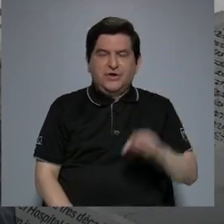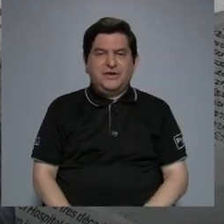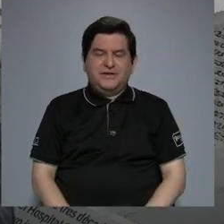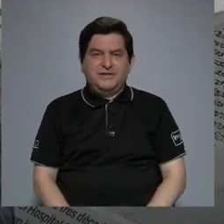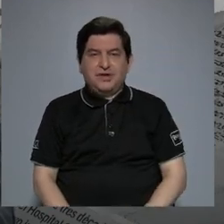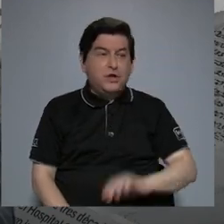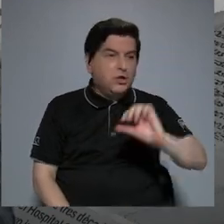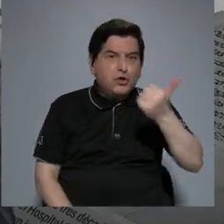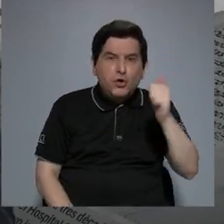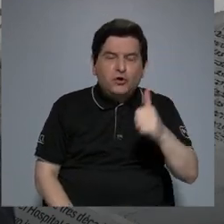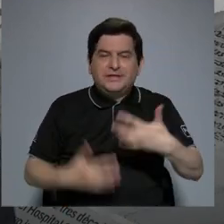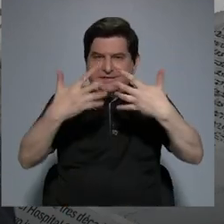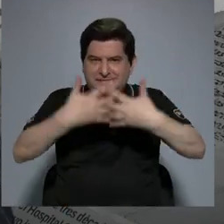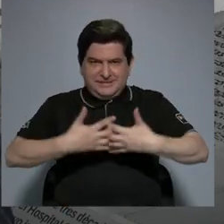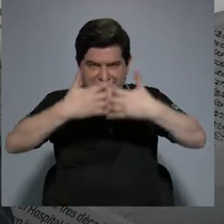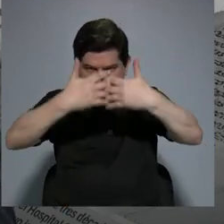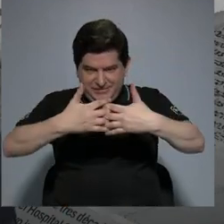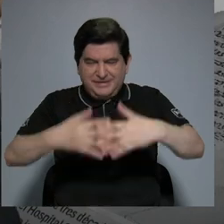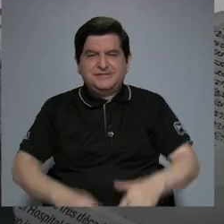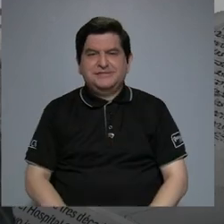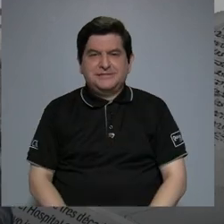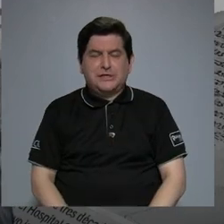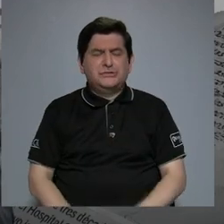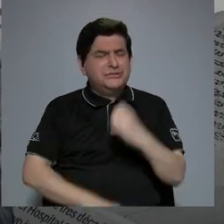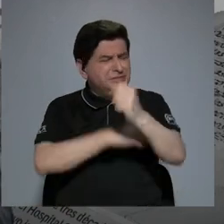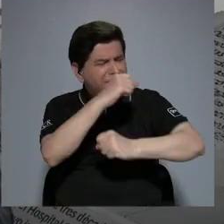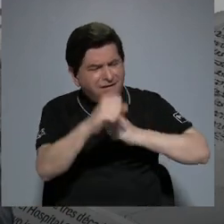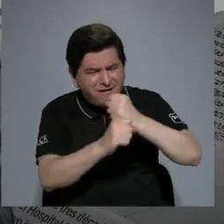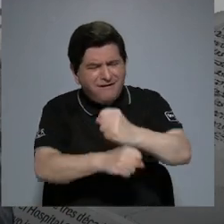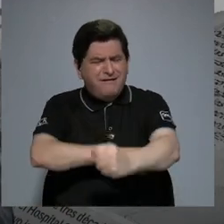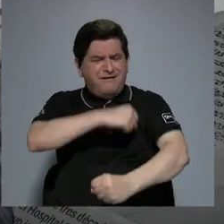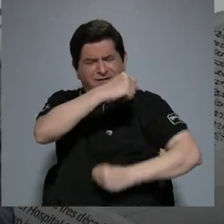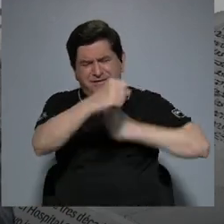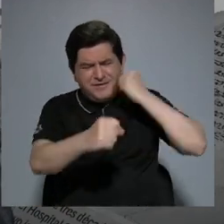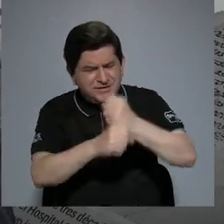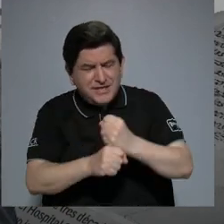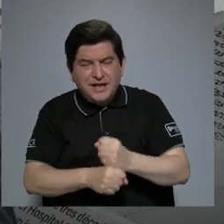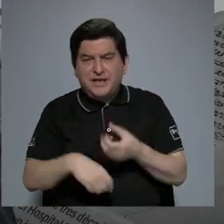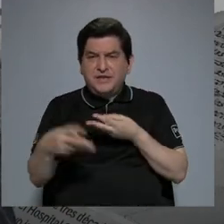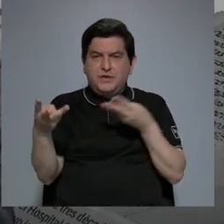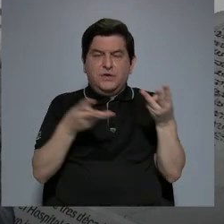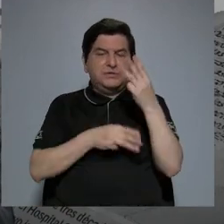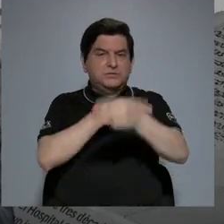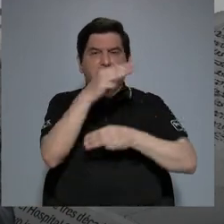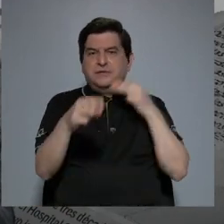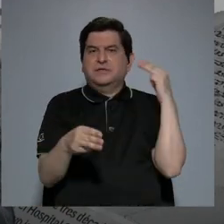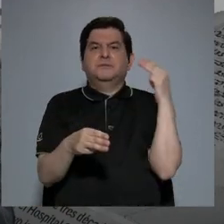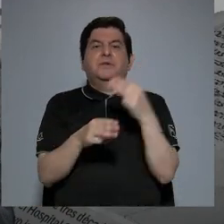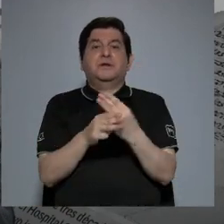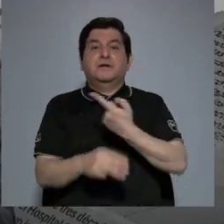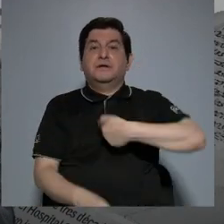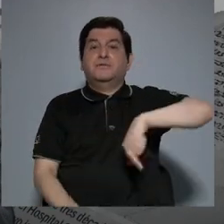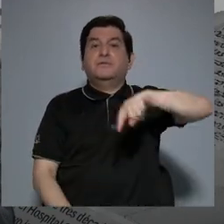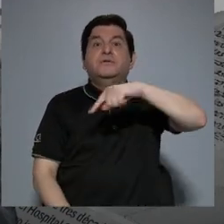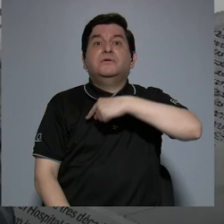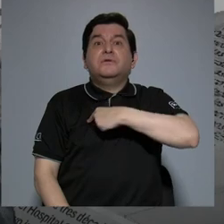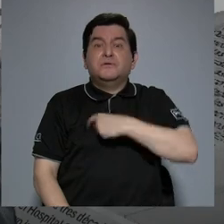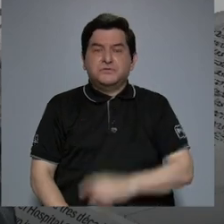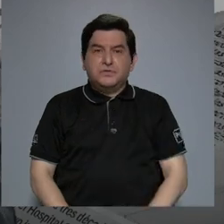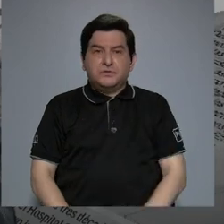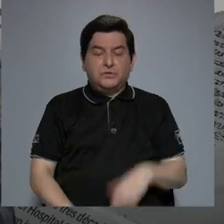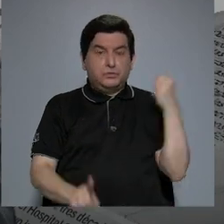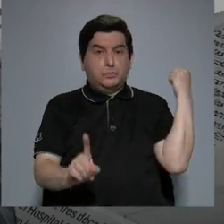IELTS, son empresas que tienen muchos años en el mercado mundial y nosotros estamos